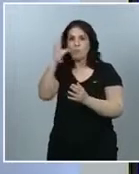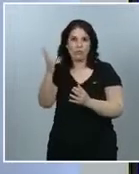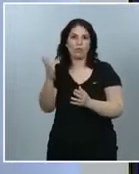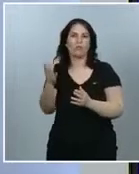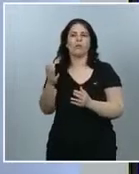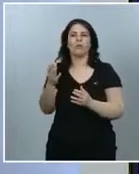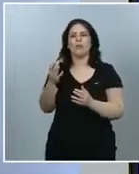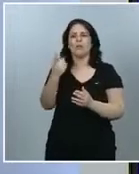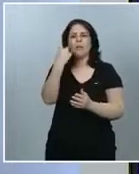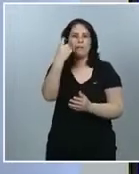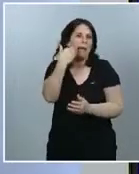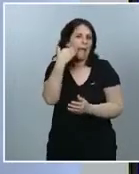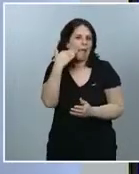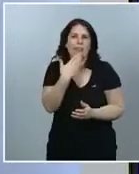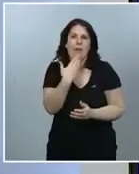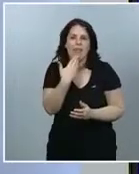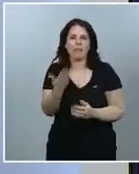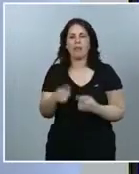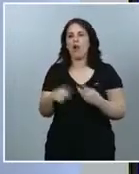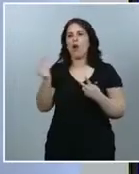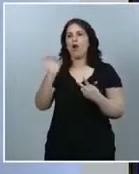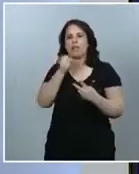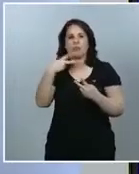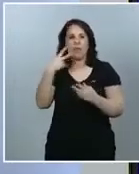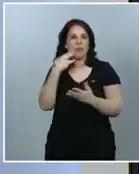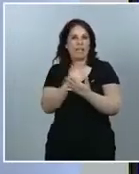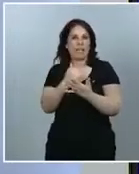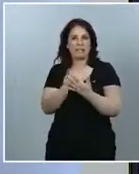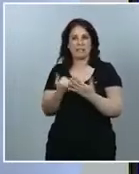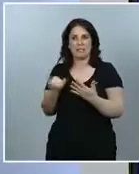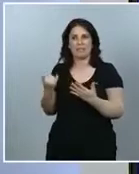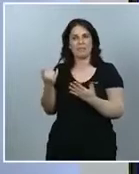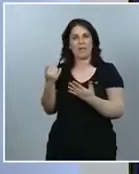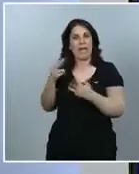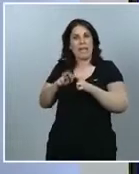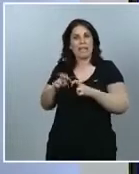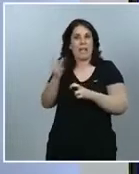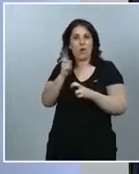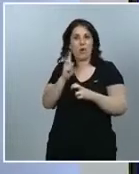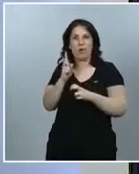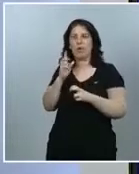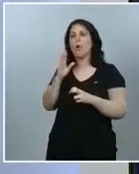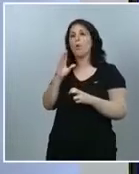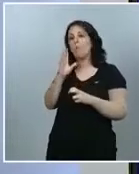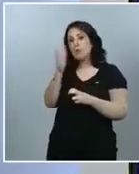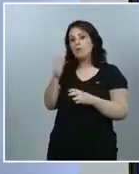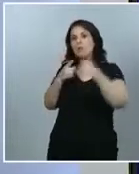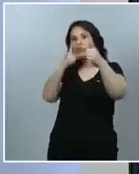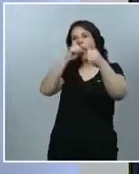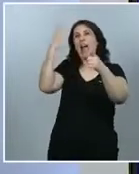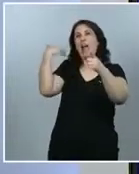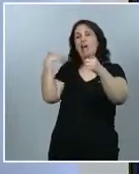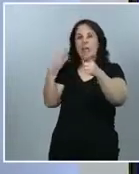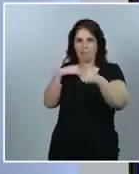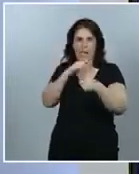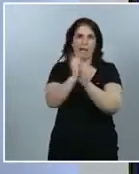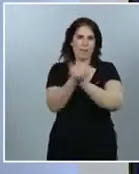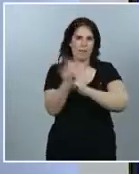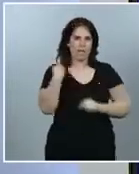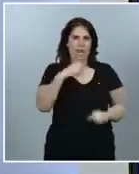o no teníamos el resultado del test, no podíamos analizarlos. Ha cambiado ligeramente y simplemente lo dejo aquí